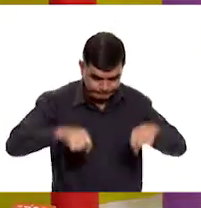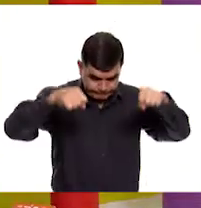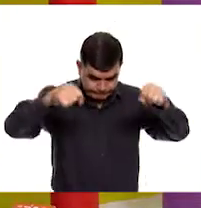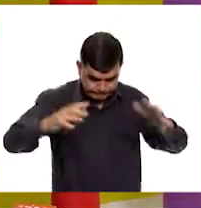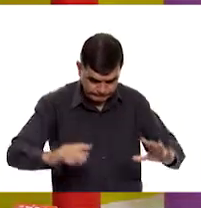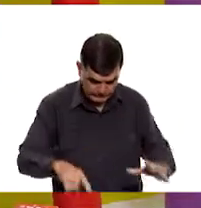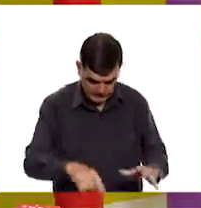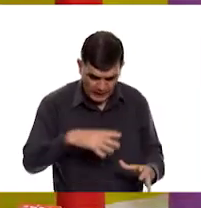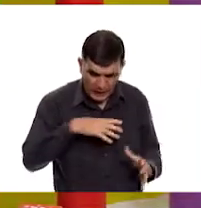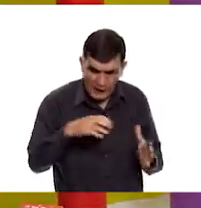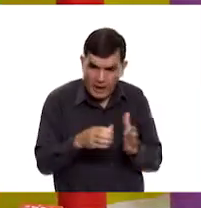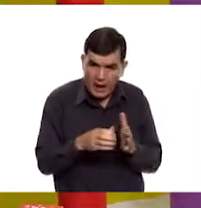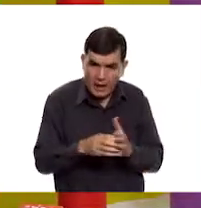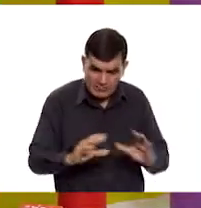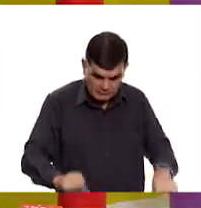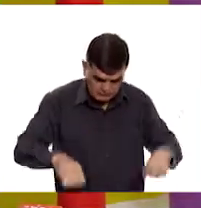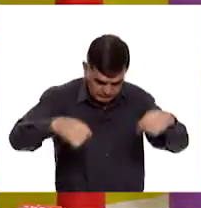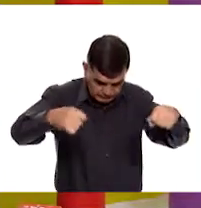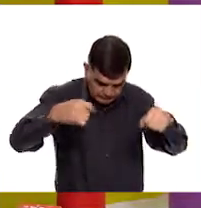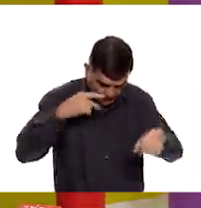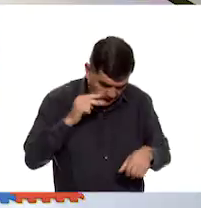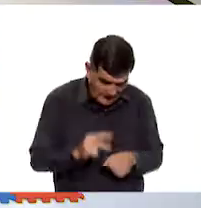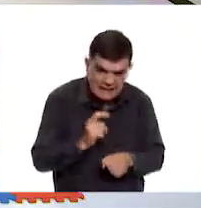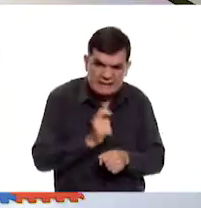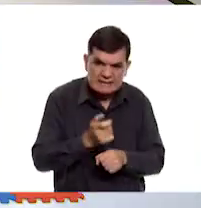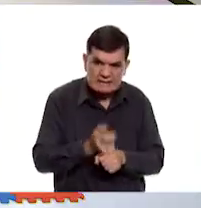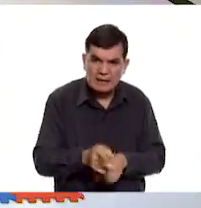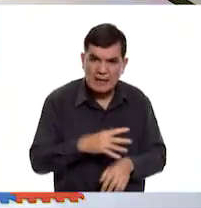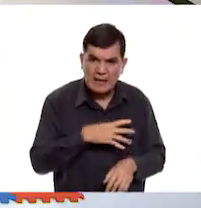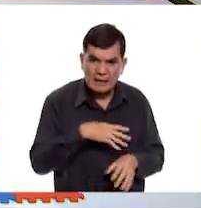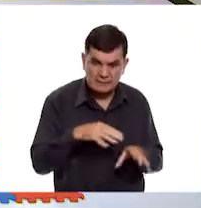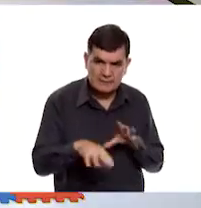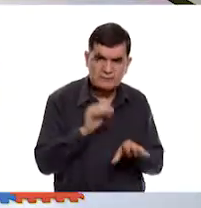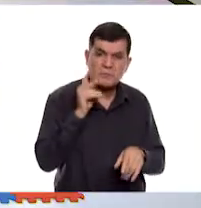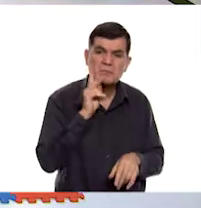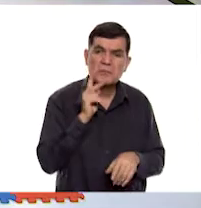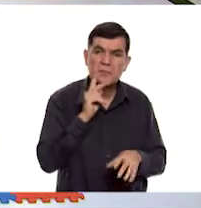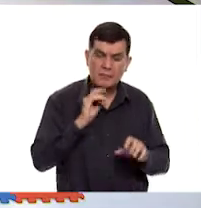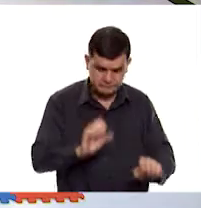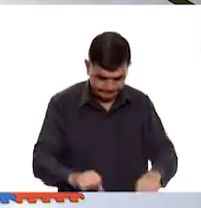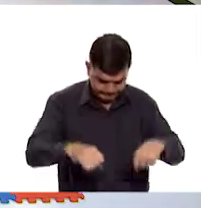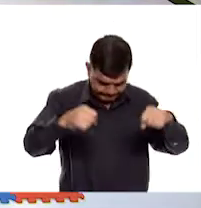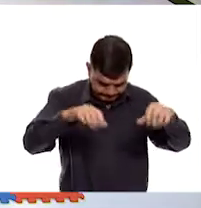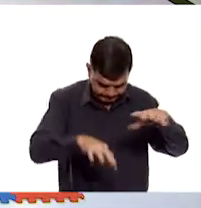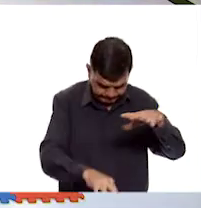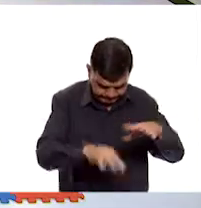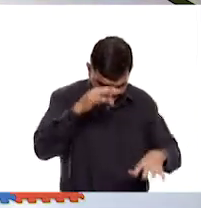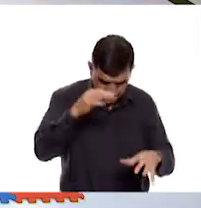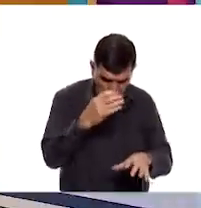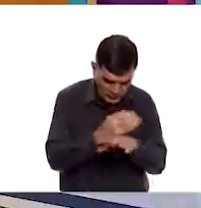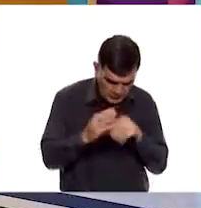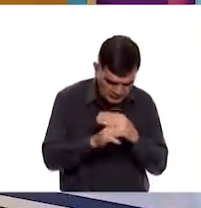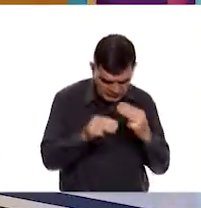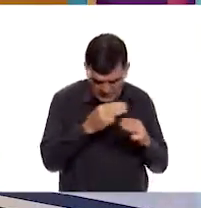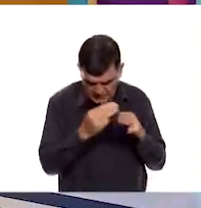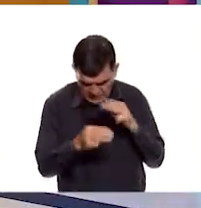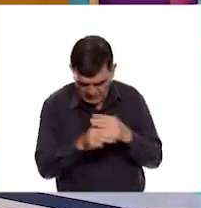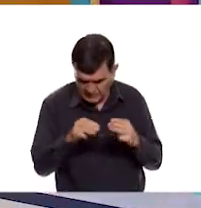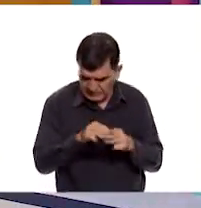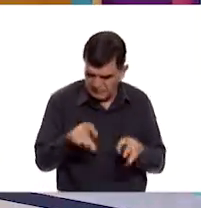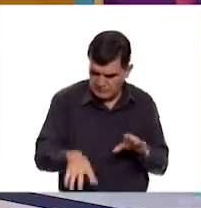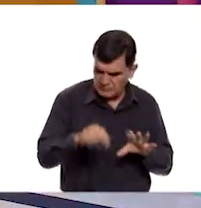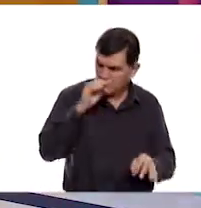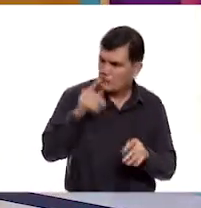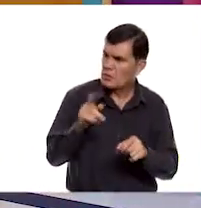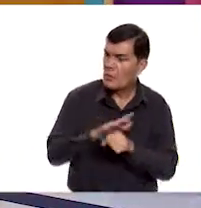algo? ¡Claro, Pilar! ¿Cómo te puedo hacer tal con el cuerpo? ¡Adelante, adelante! Vas a ver el Voy a ver qué hay aquí en el baúl. A ver qué materiales encuarentadas que hayamos